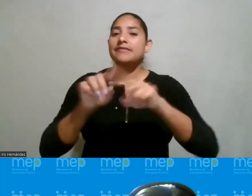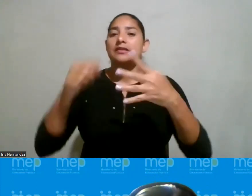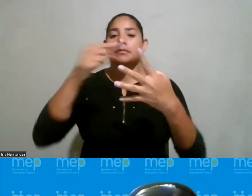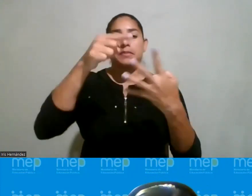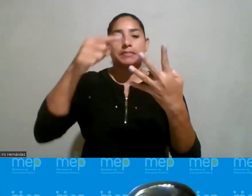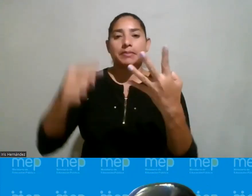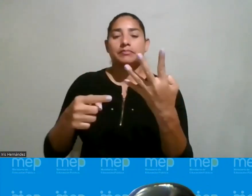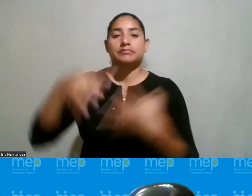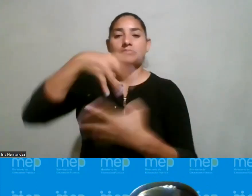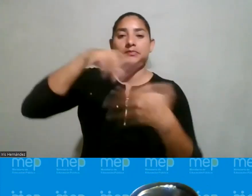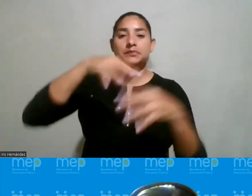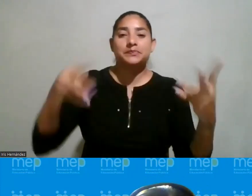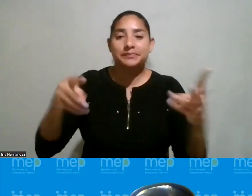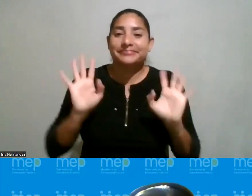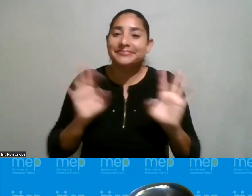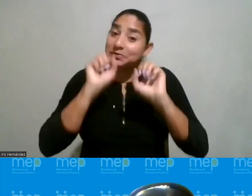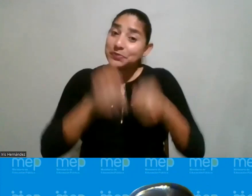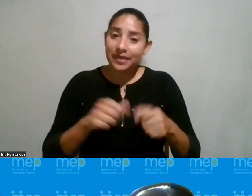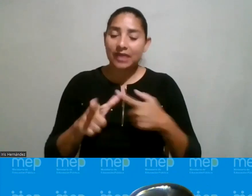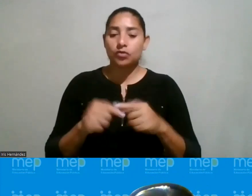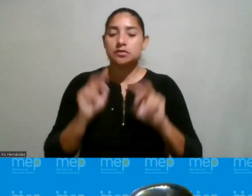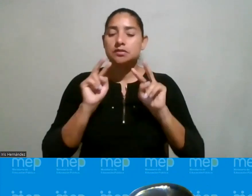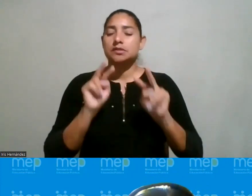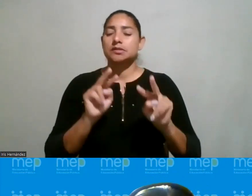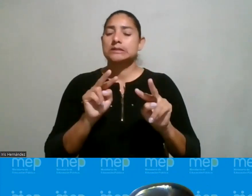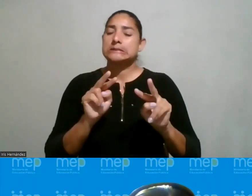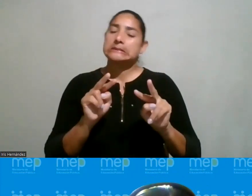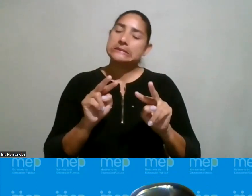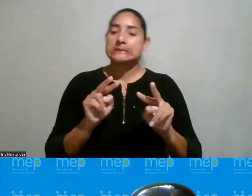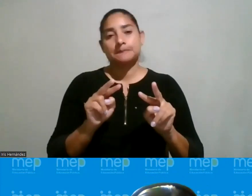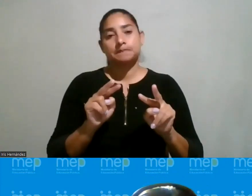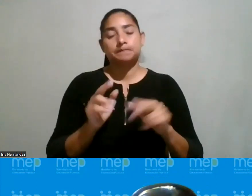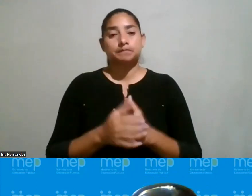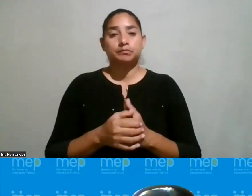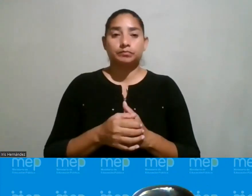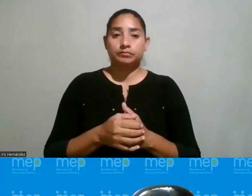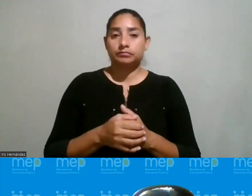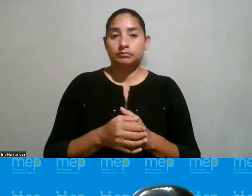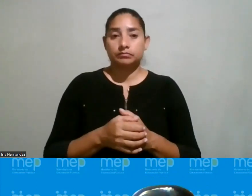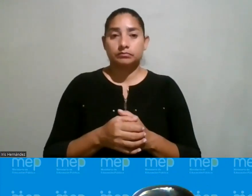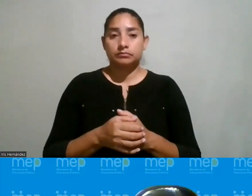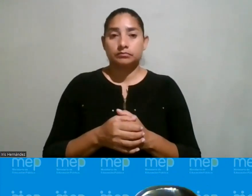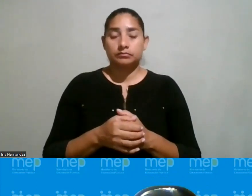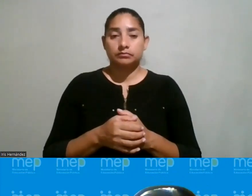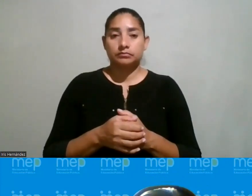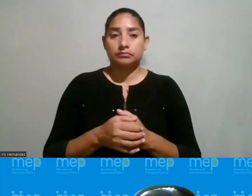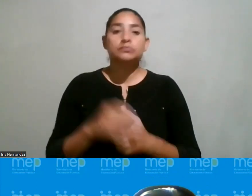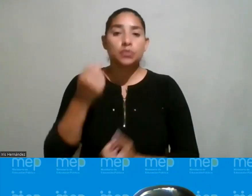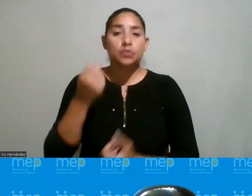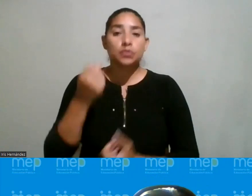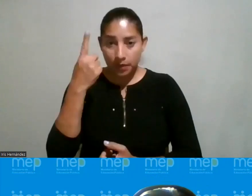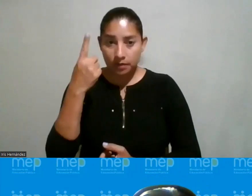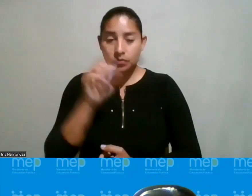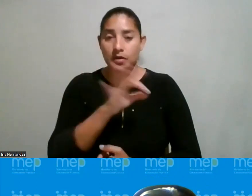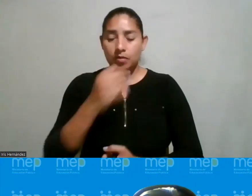combinaciones posibles ¿verdad? entonces en ese sentido creo que a ver aunque es comprendo los mecanismos